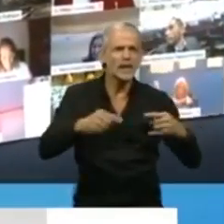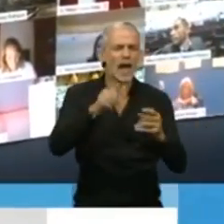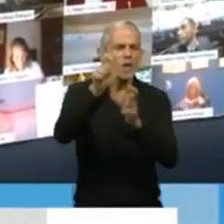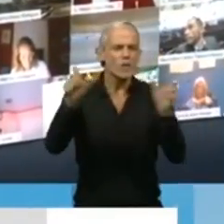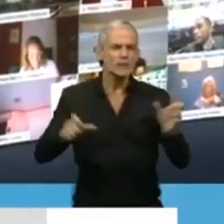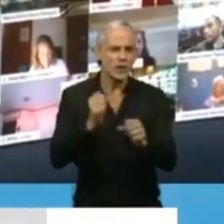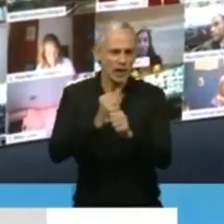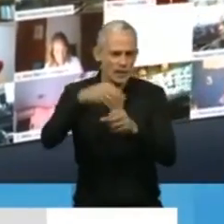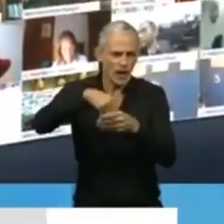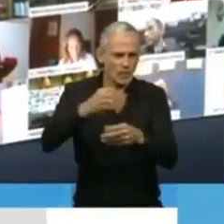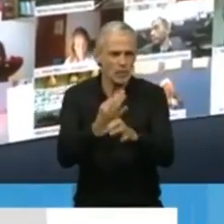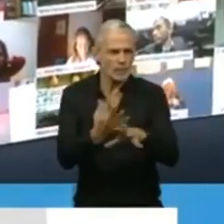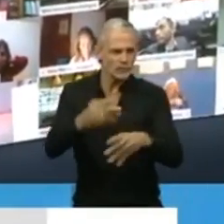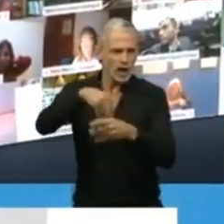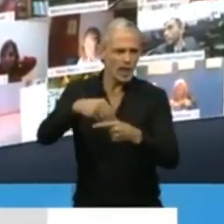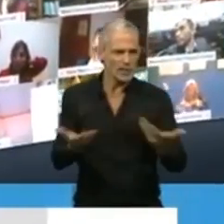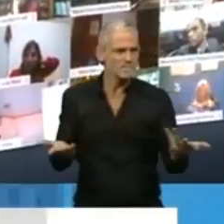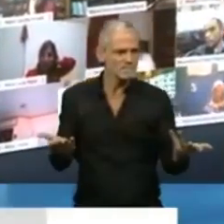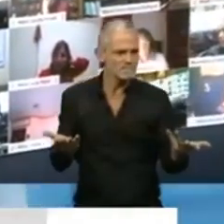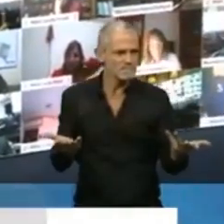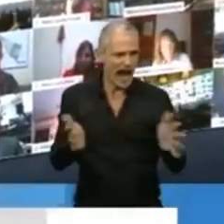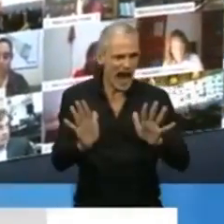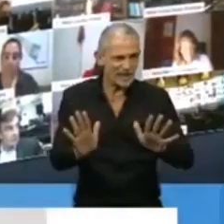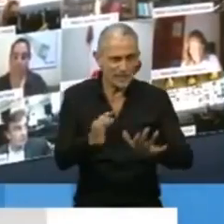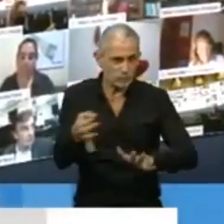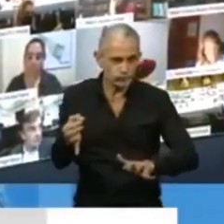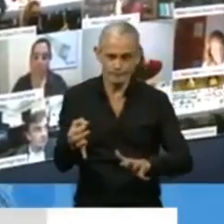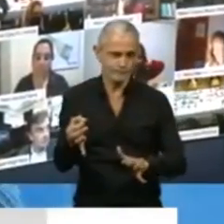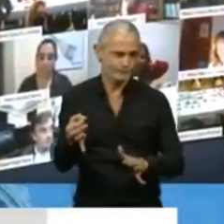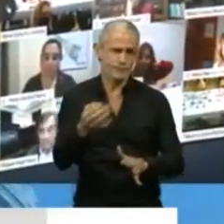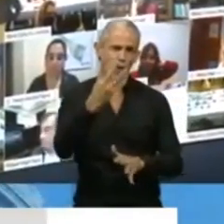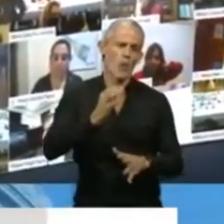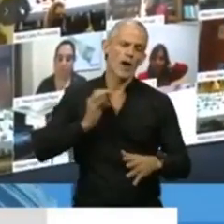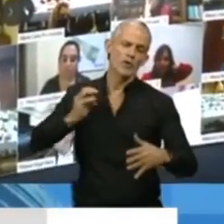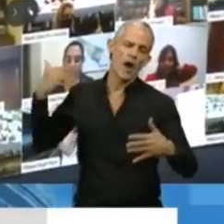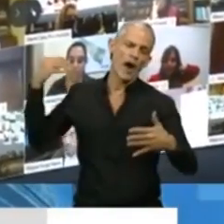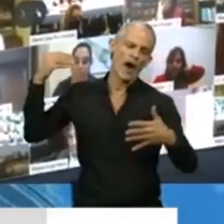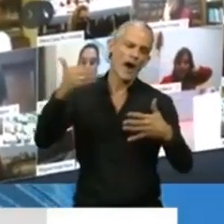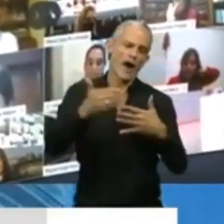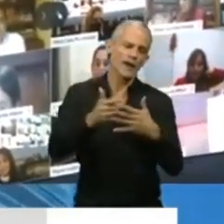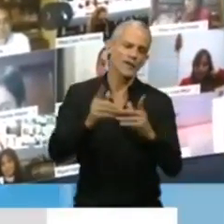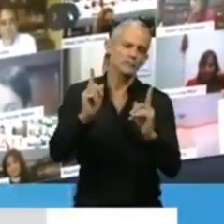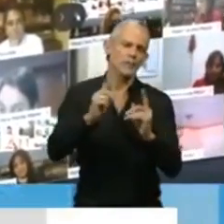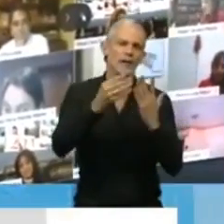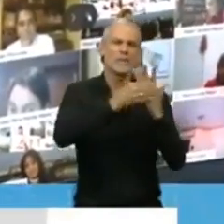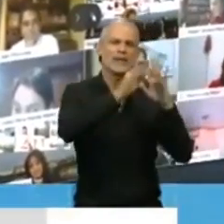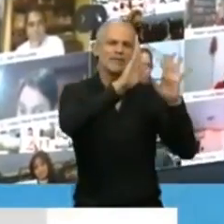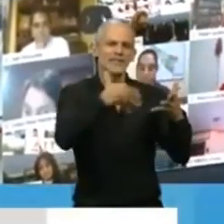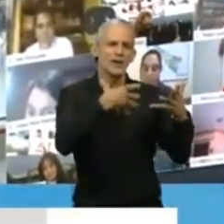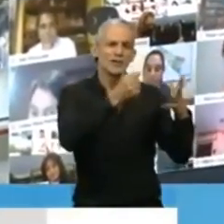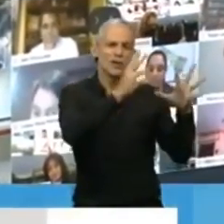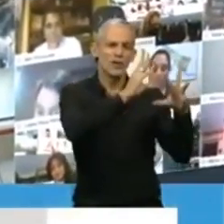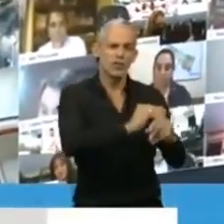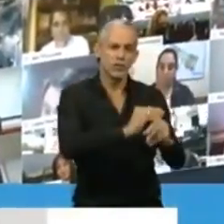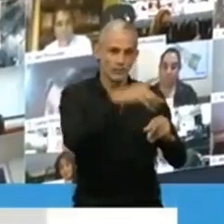para trabajar. Y lamentablemente venimos de cuatro años donde nos habían quitado un ministerio y hoy